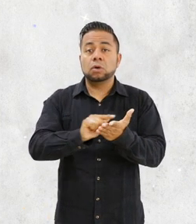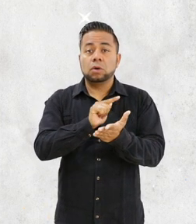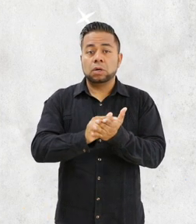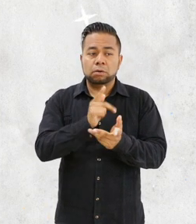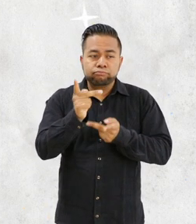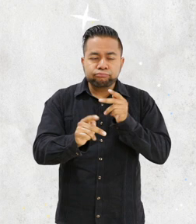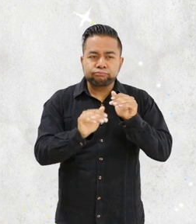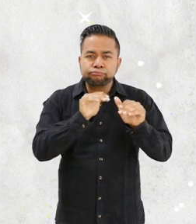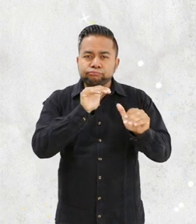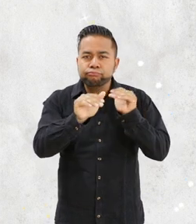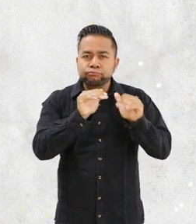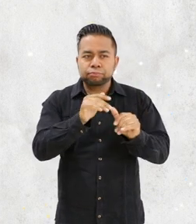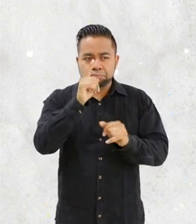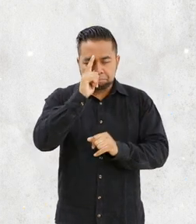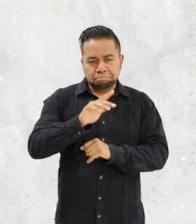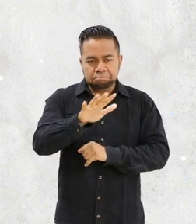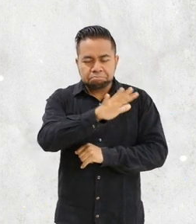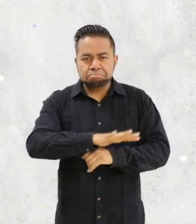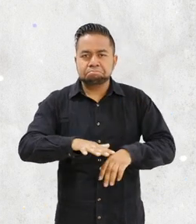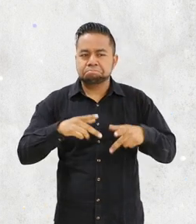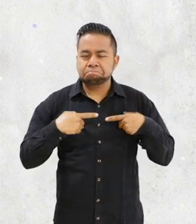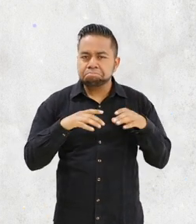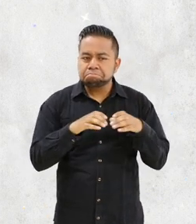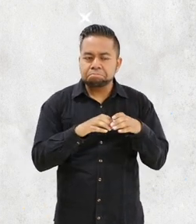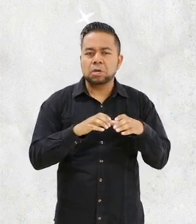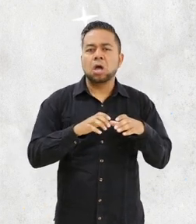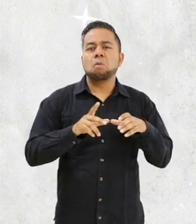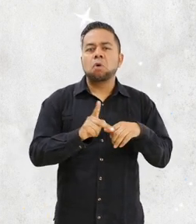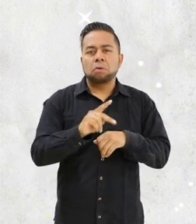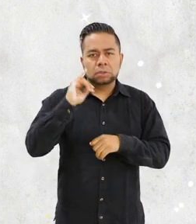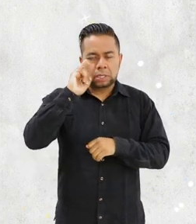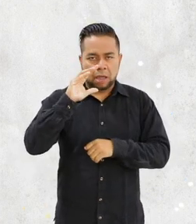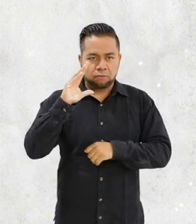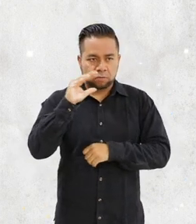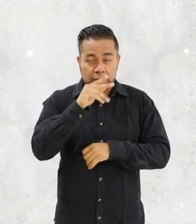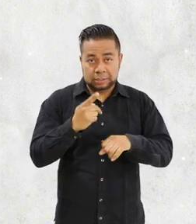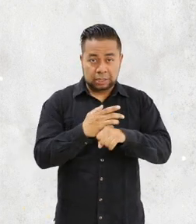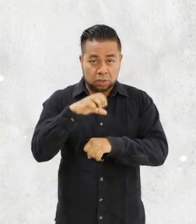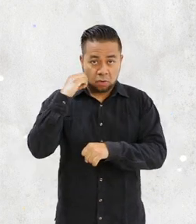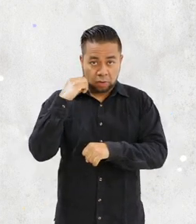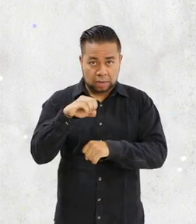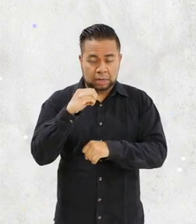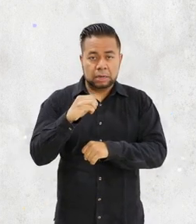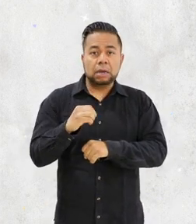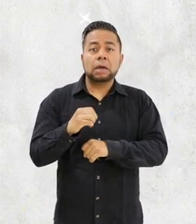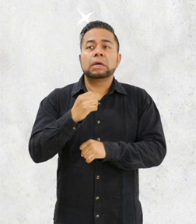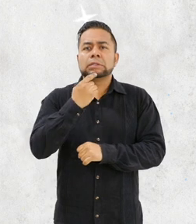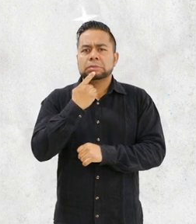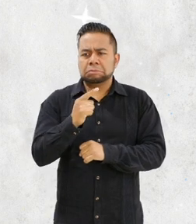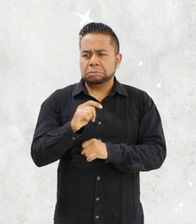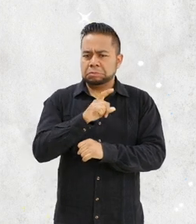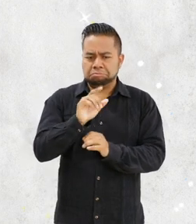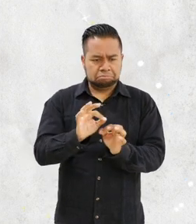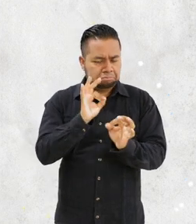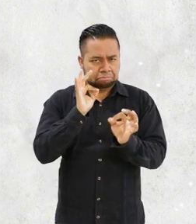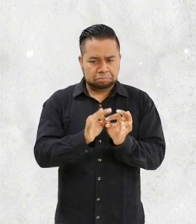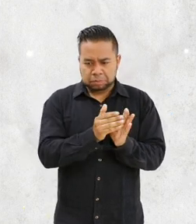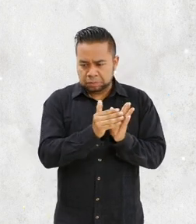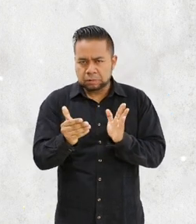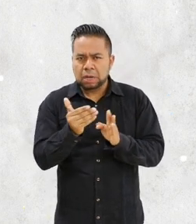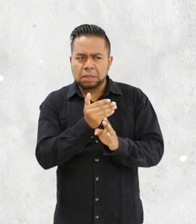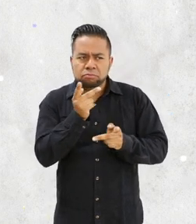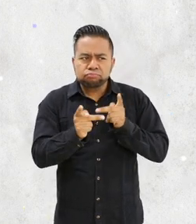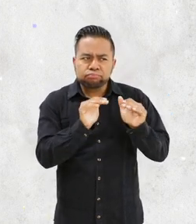ley de consulta previa, libre e informada a los pueblos indígenas y afromexicanos del estado de Oaxaca, luego de la conclusión de la etapa